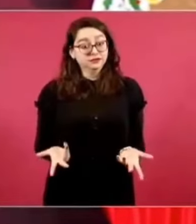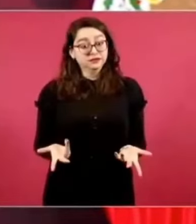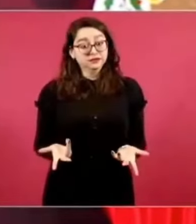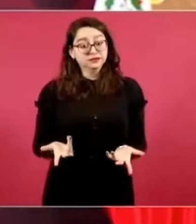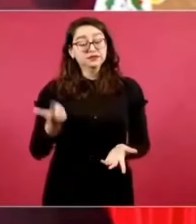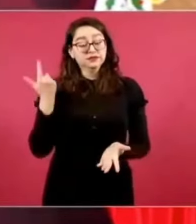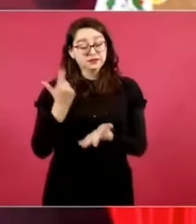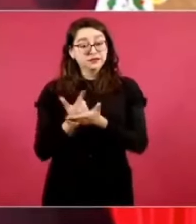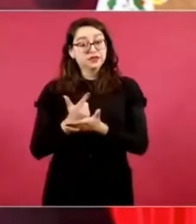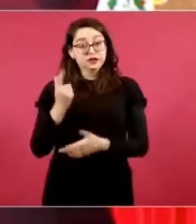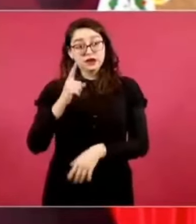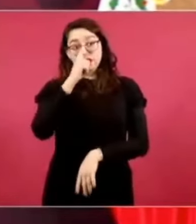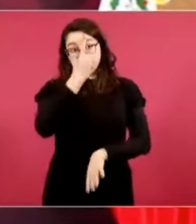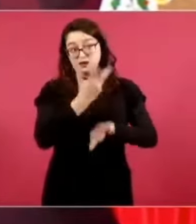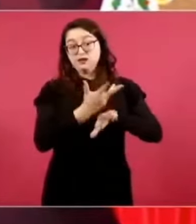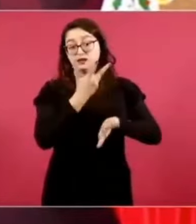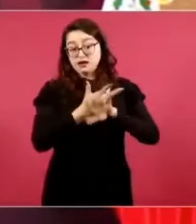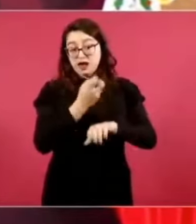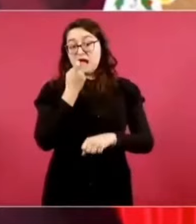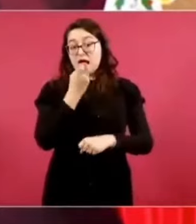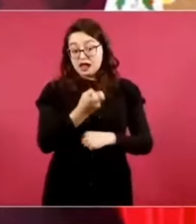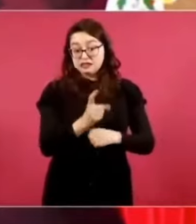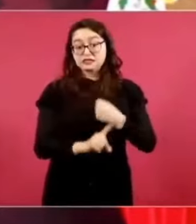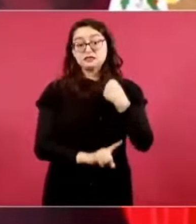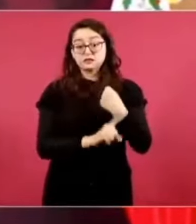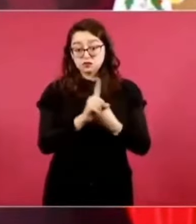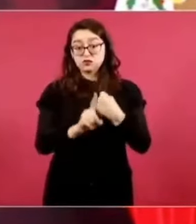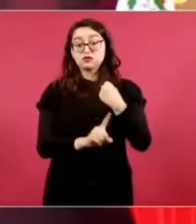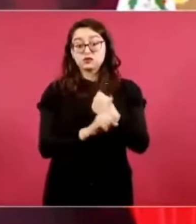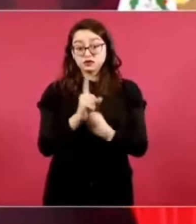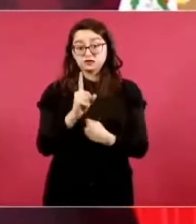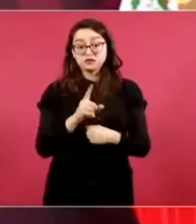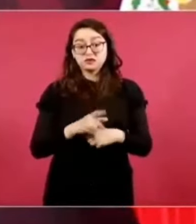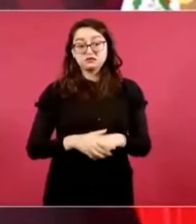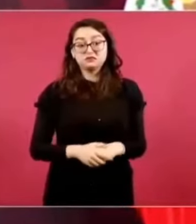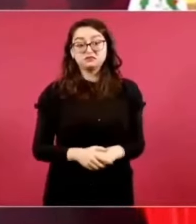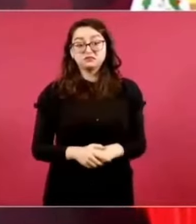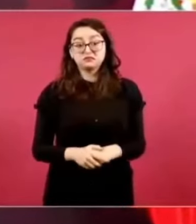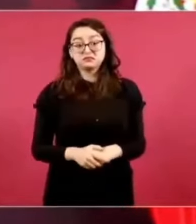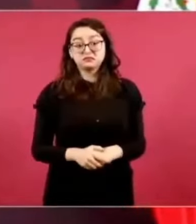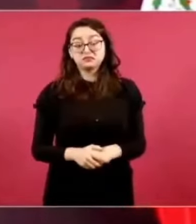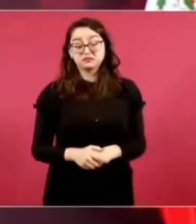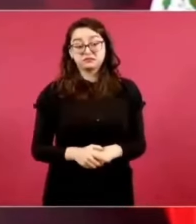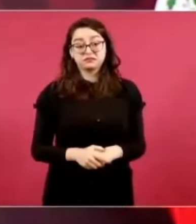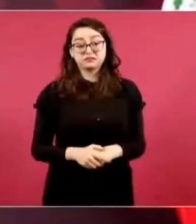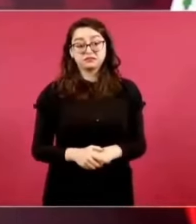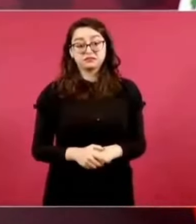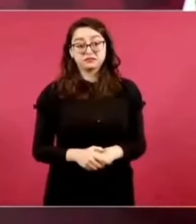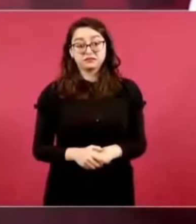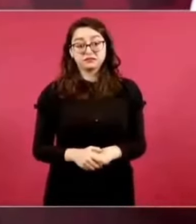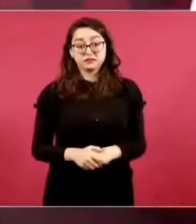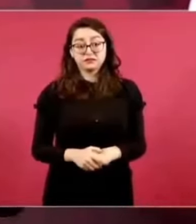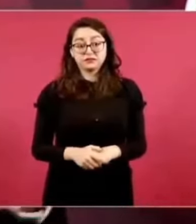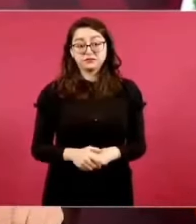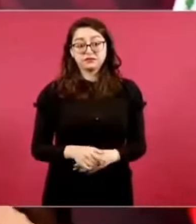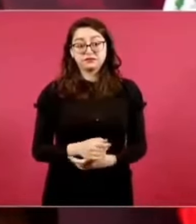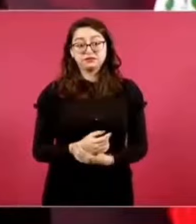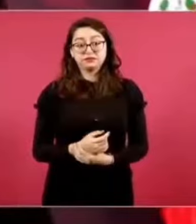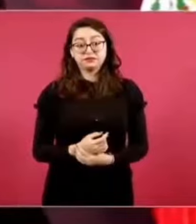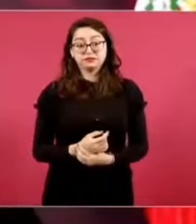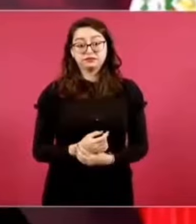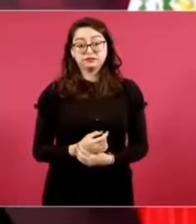les ha afectado en Estados Unidos. Les ponía yo el ejemplo de que